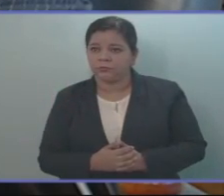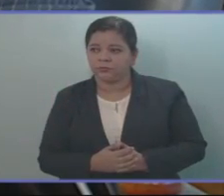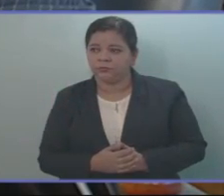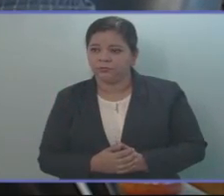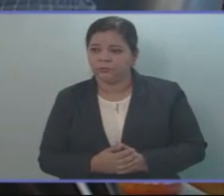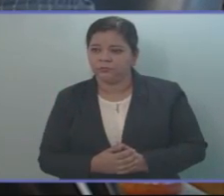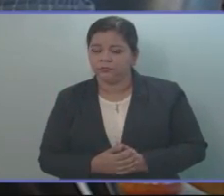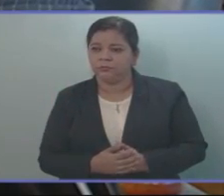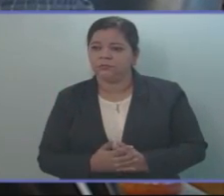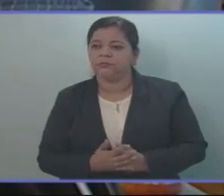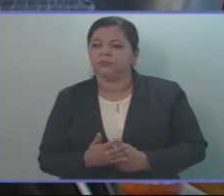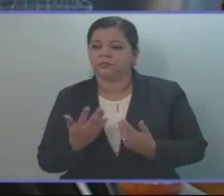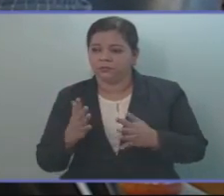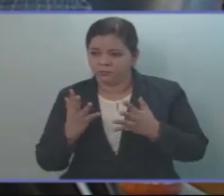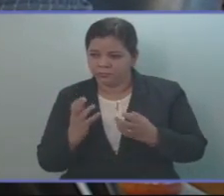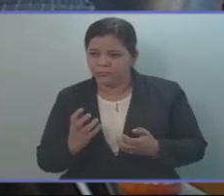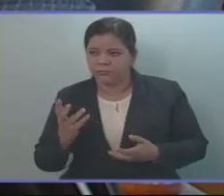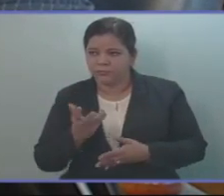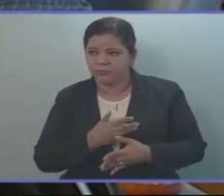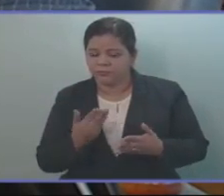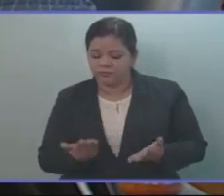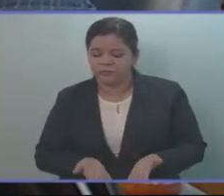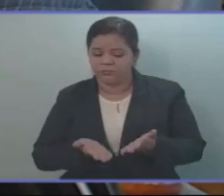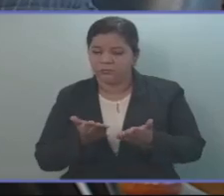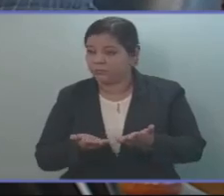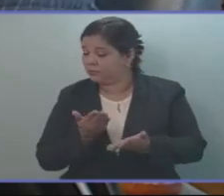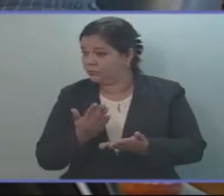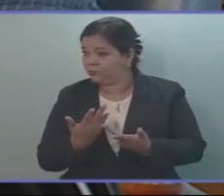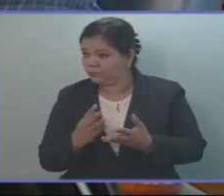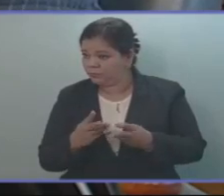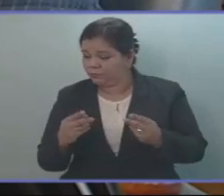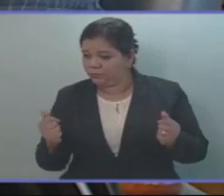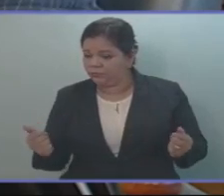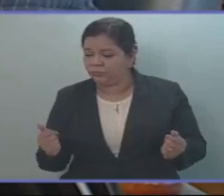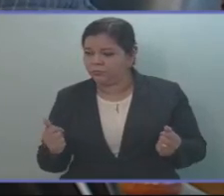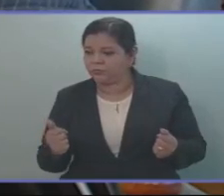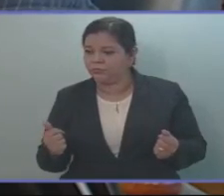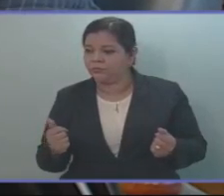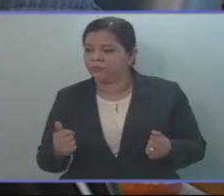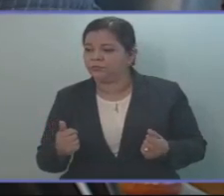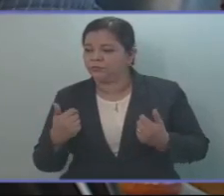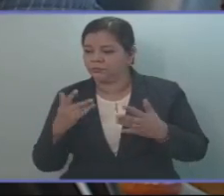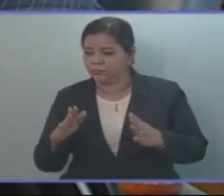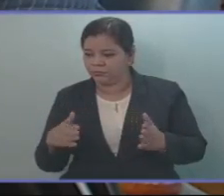al mismo tiempo de agradecer que hemos resuelto este impase,